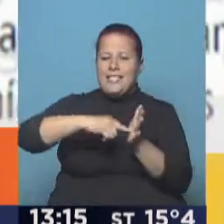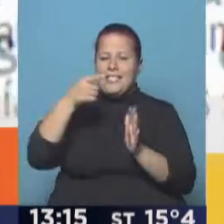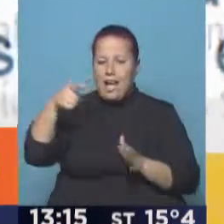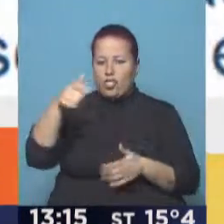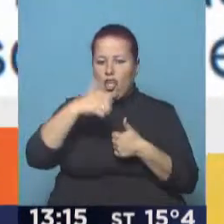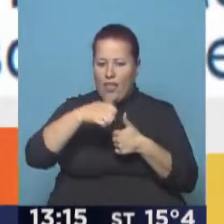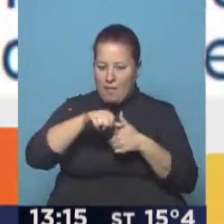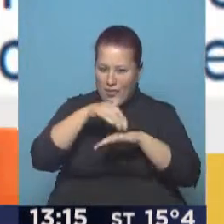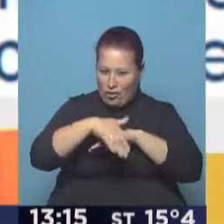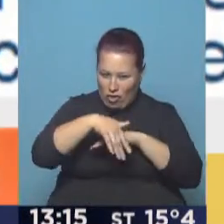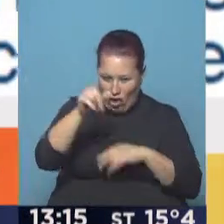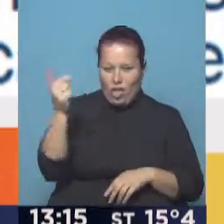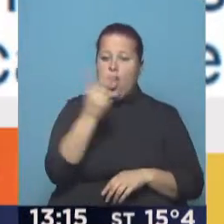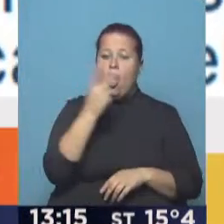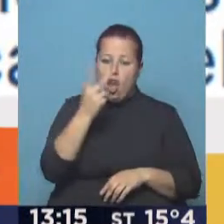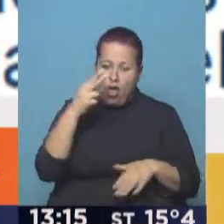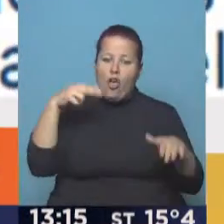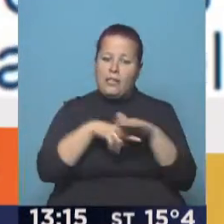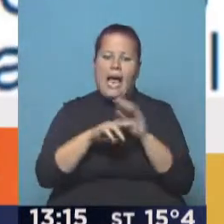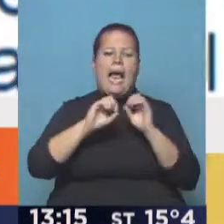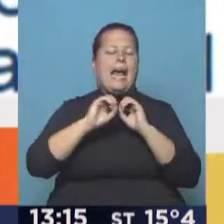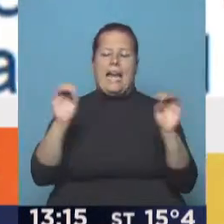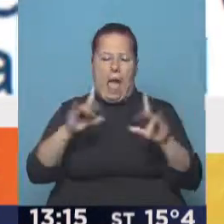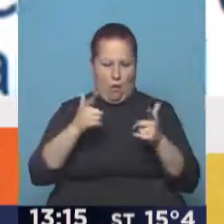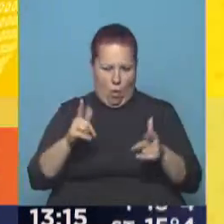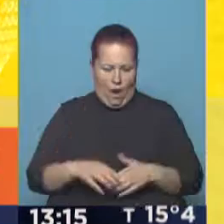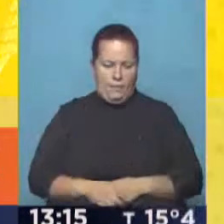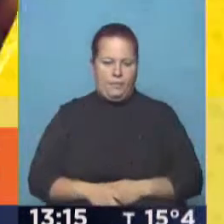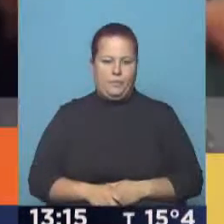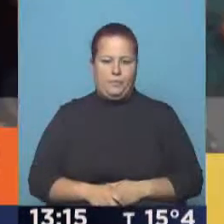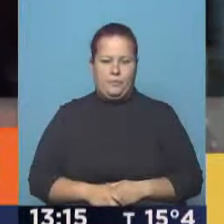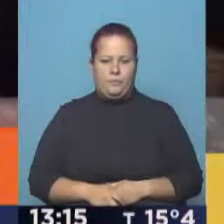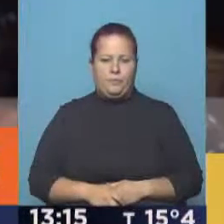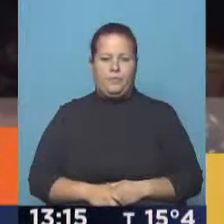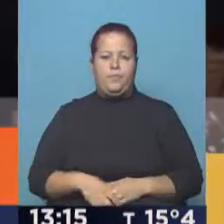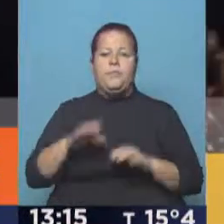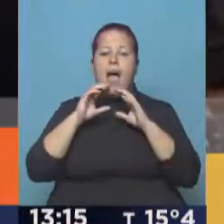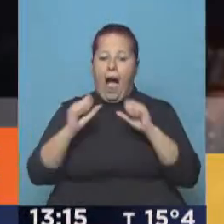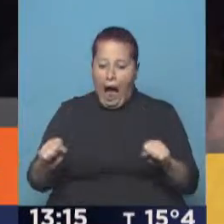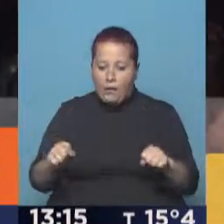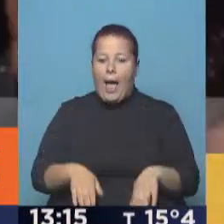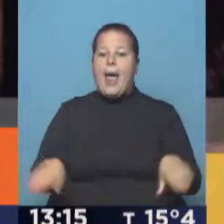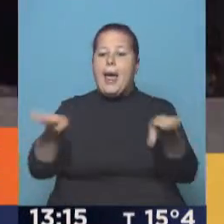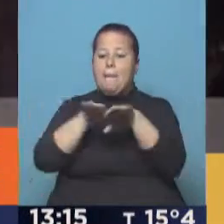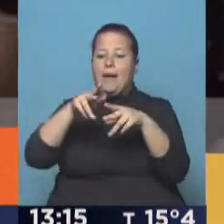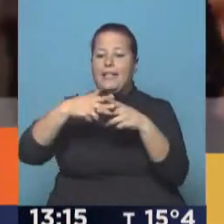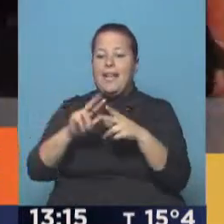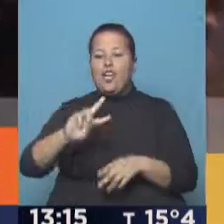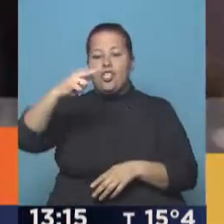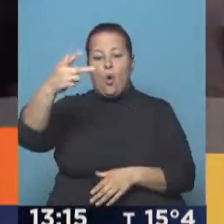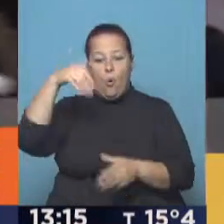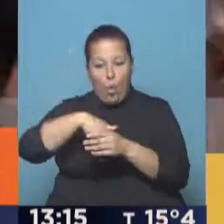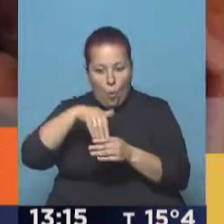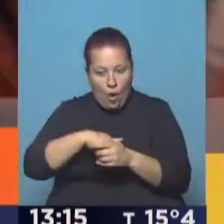la capital misionera. Ambos se encuentran fuera de peligro. Austria. Empate técnico en el balotage.